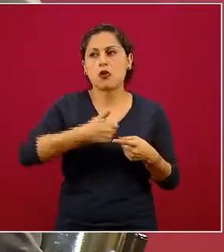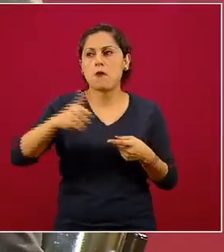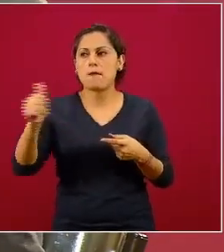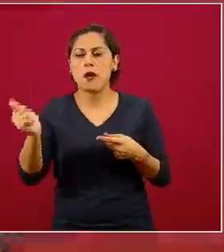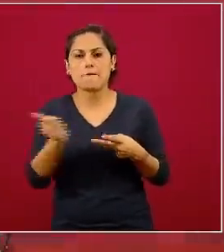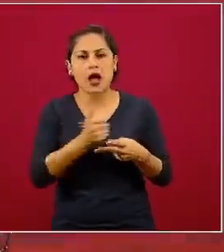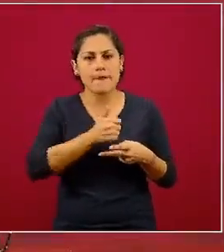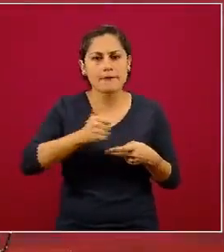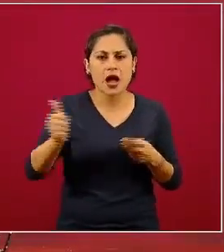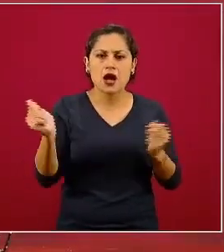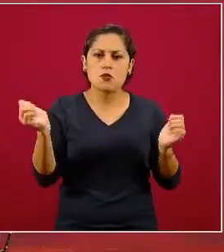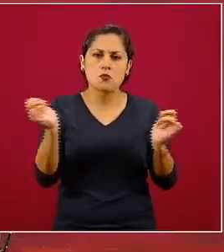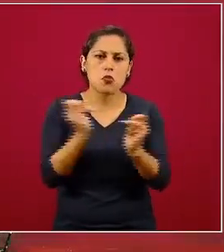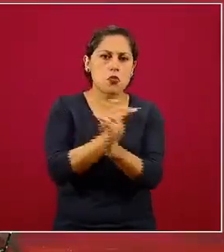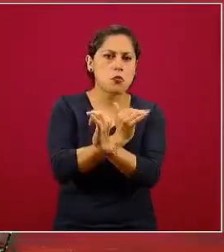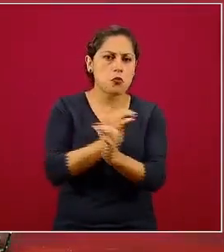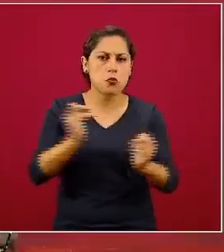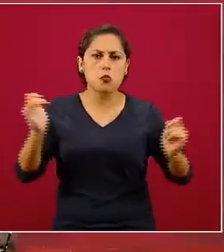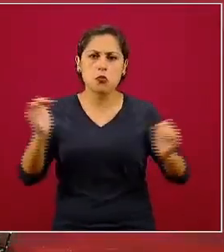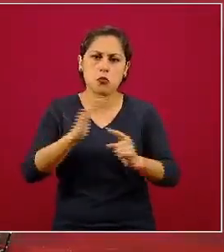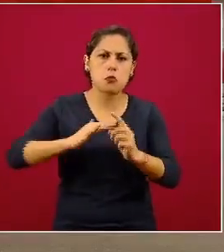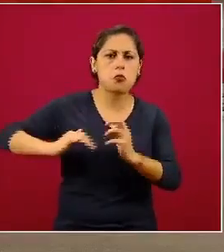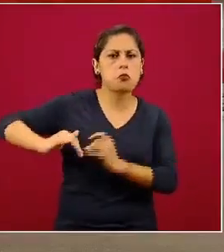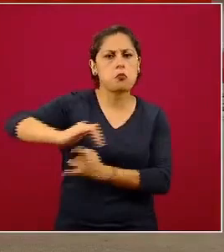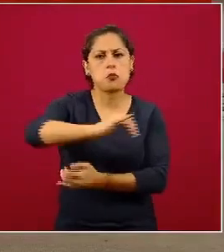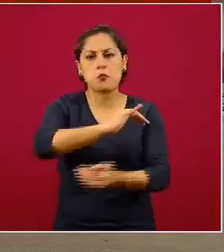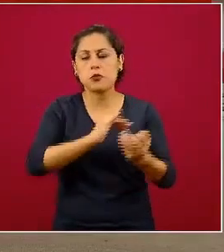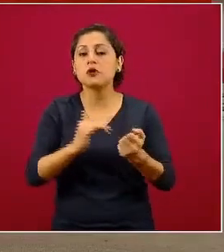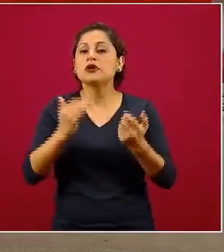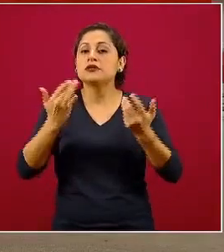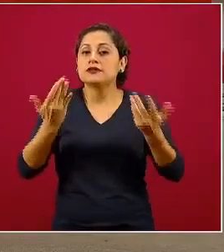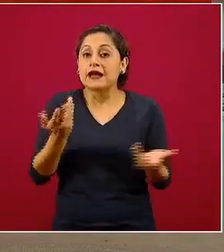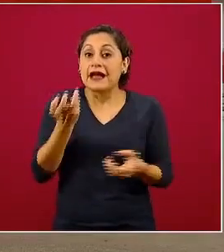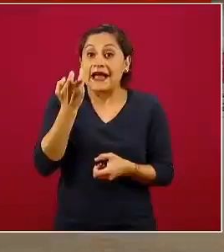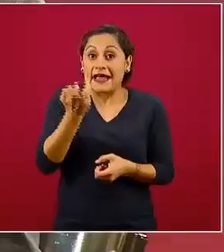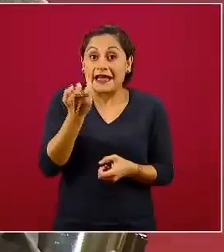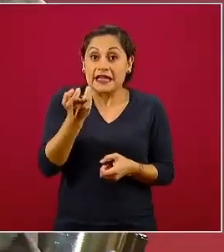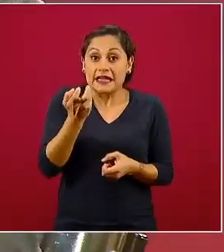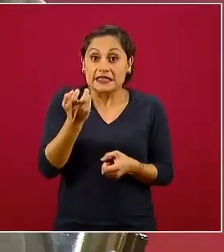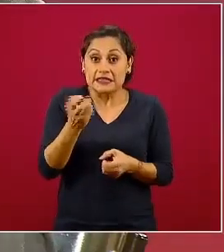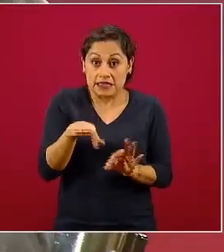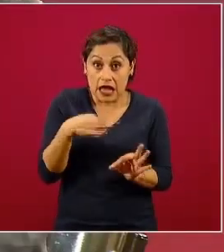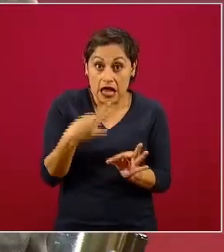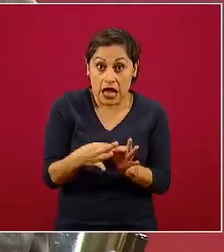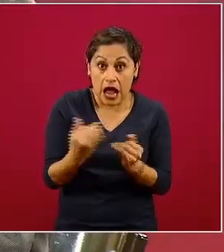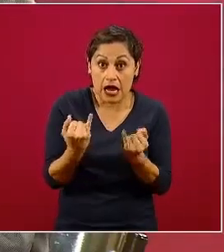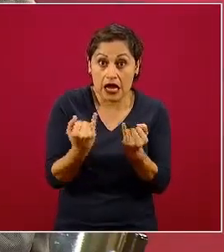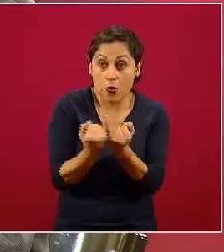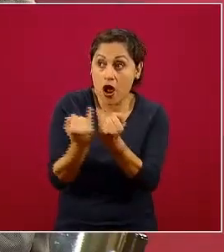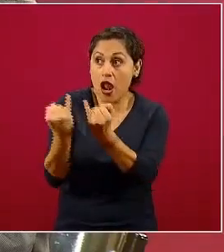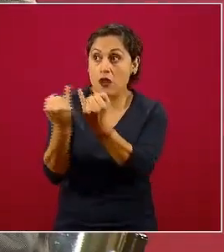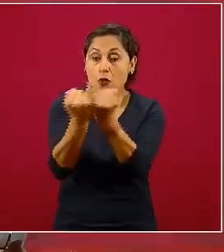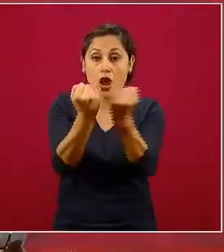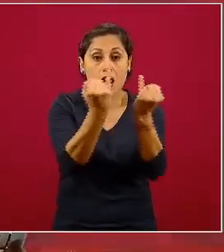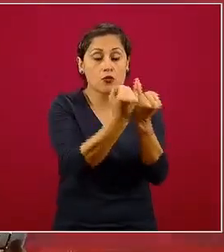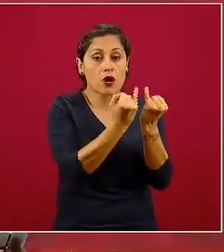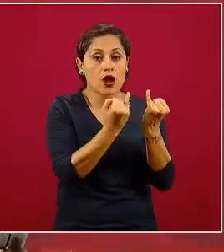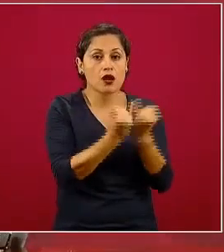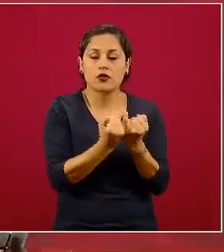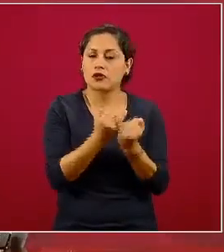poblaciones o entre estados. Y eso resulta en que no se sincronizan, no ocurren al mismo tiempo las epidemias.